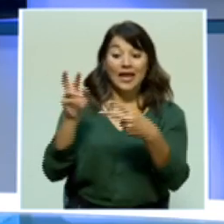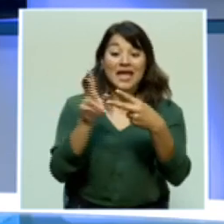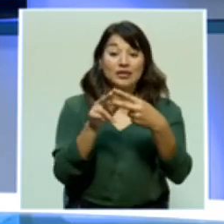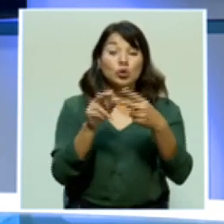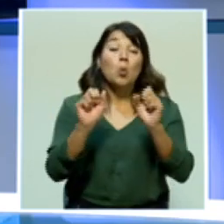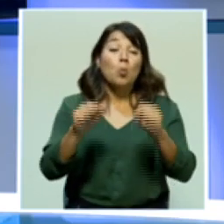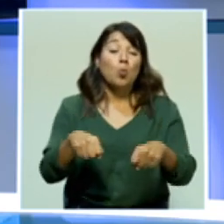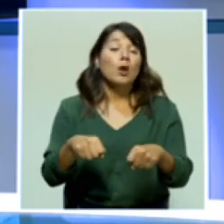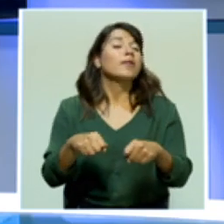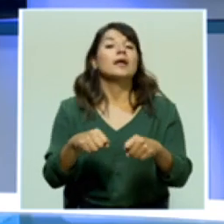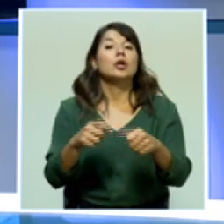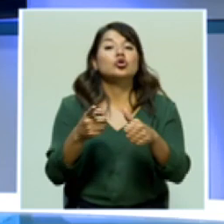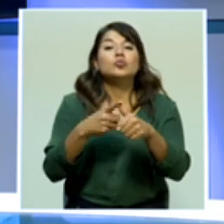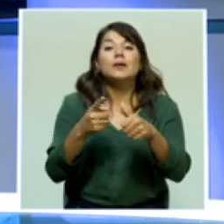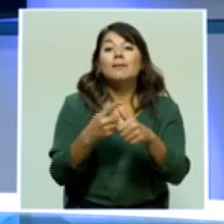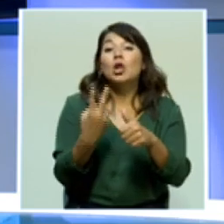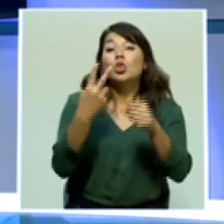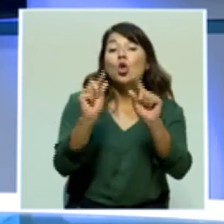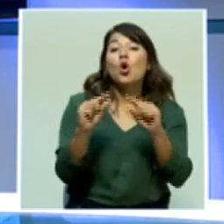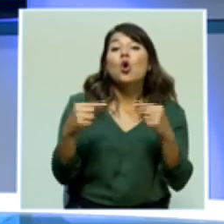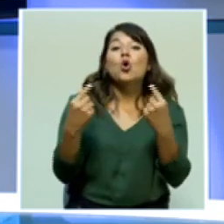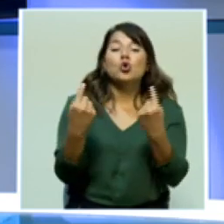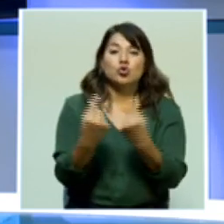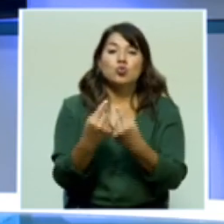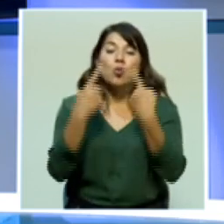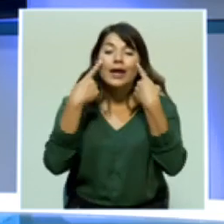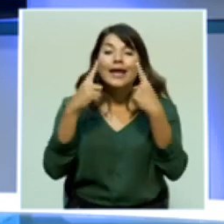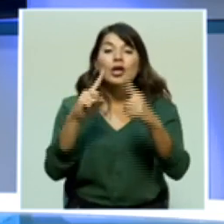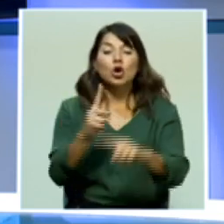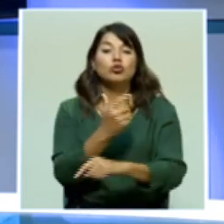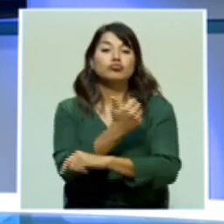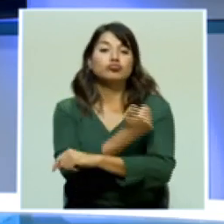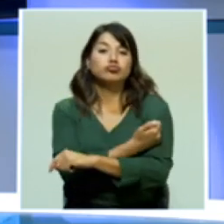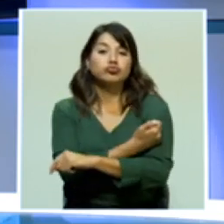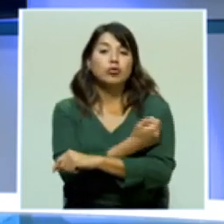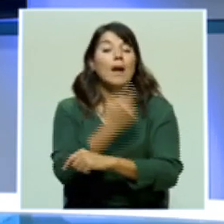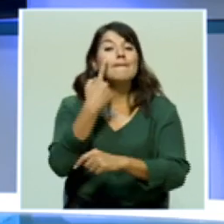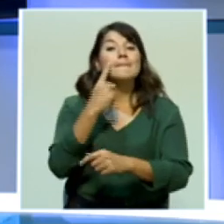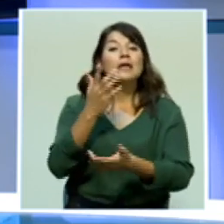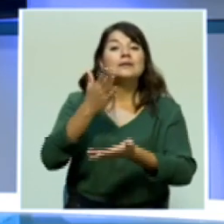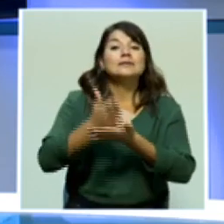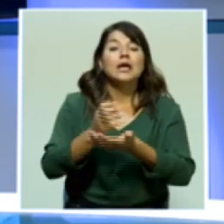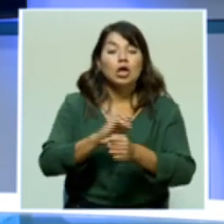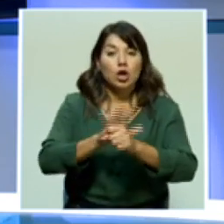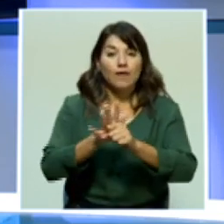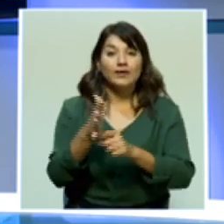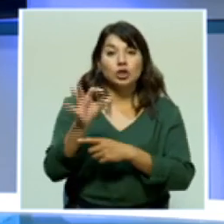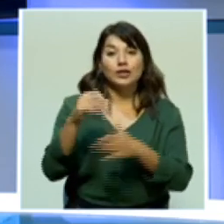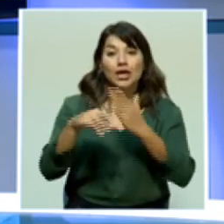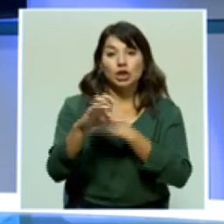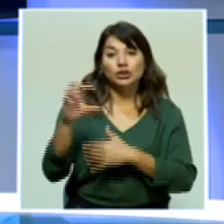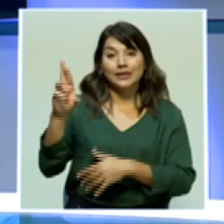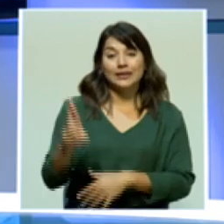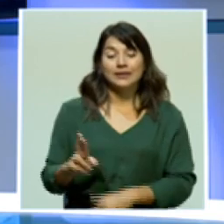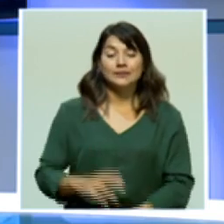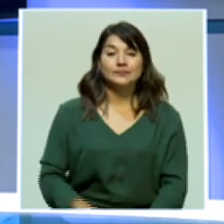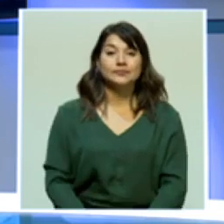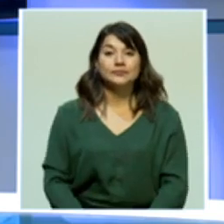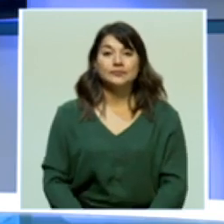ser las primeras que logren vacunarse contra el SARS-CoV-2 en Costa Rica.